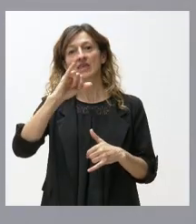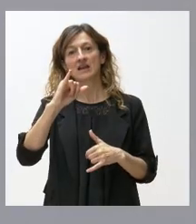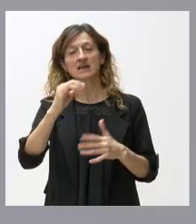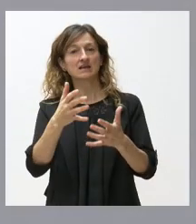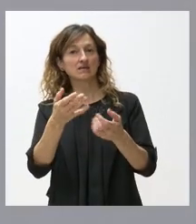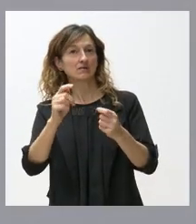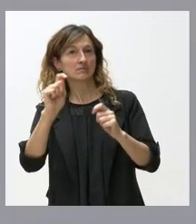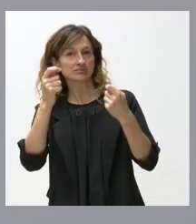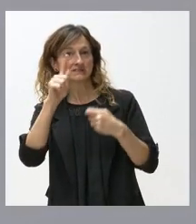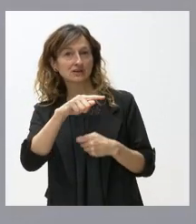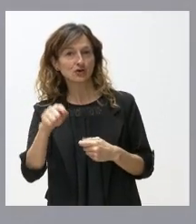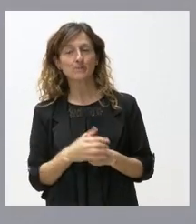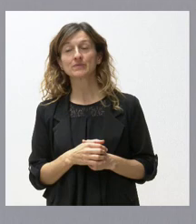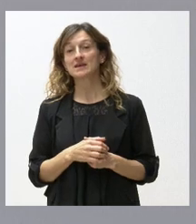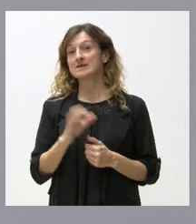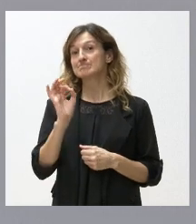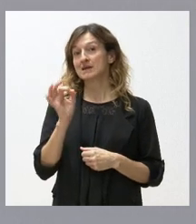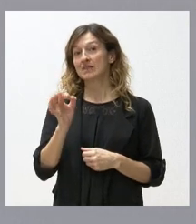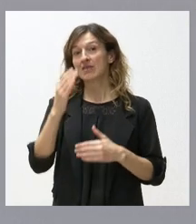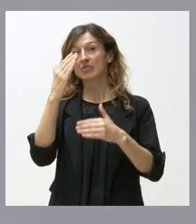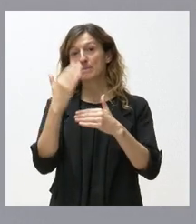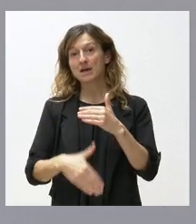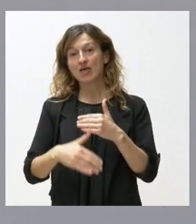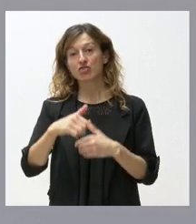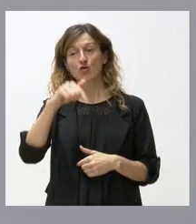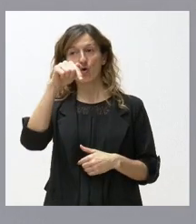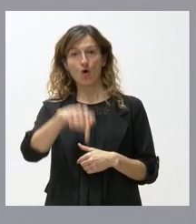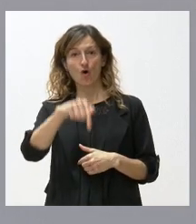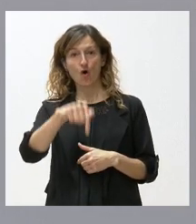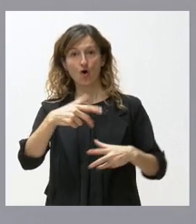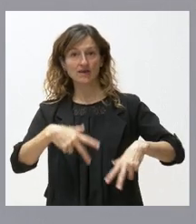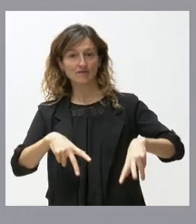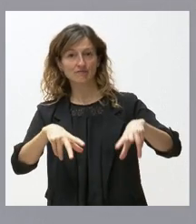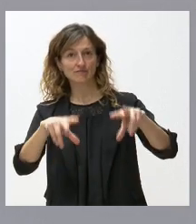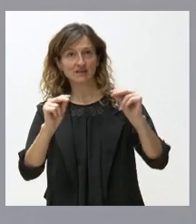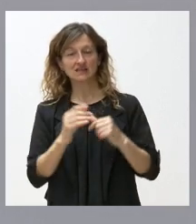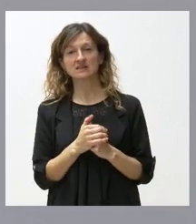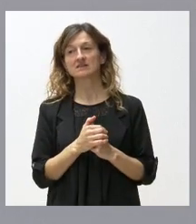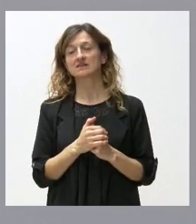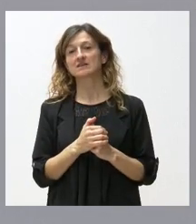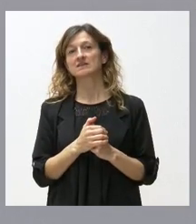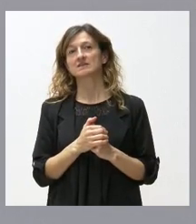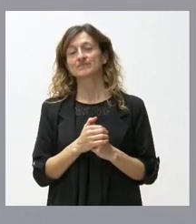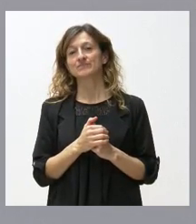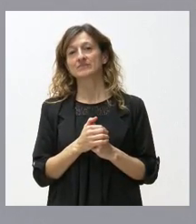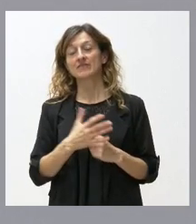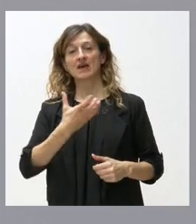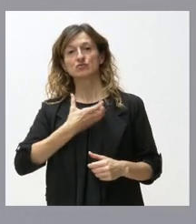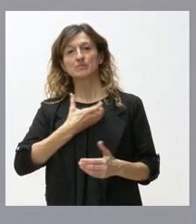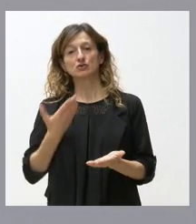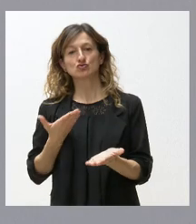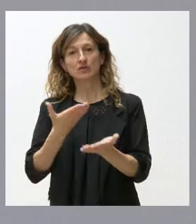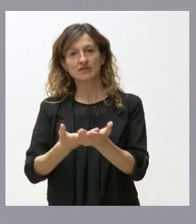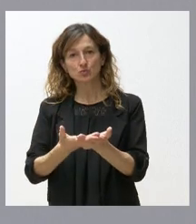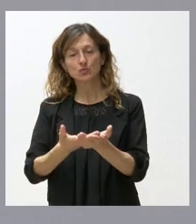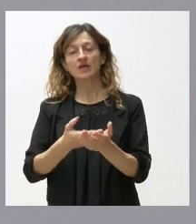efectivamente el plazo acaba en el día de hoy se ha procedido a la solicitud por parte del ayuntamiento y la junta de